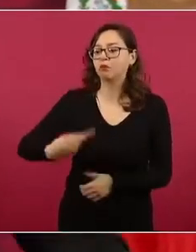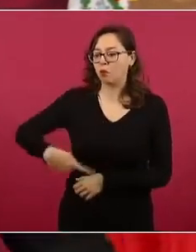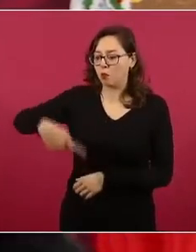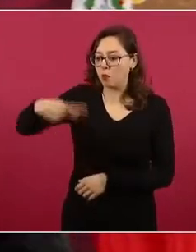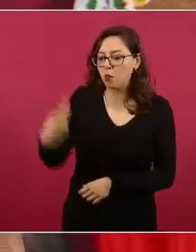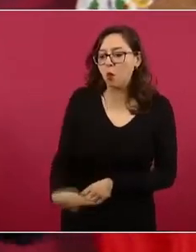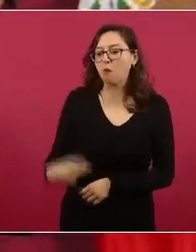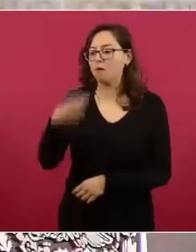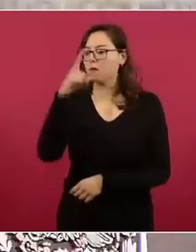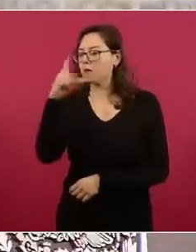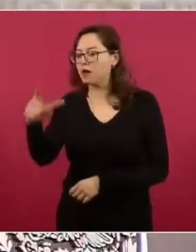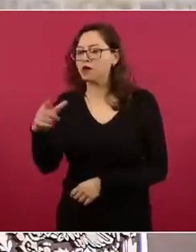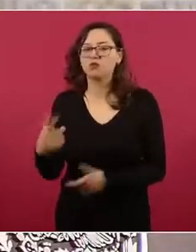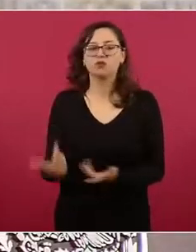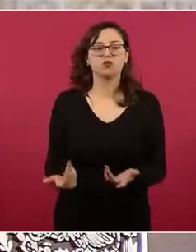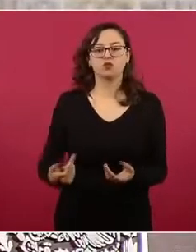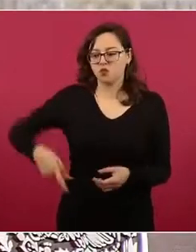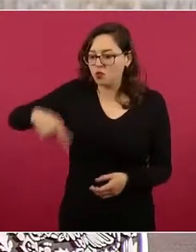¿cuánto nos criticaron?